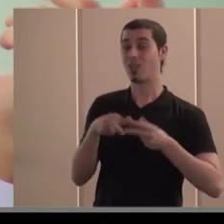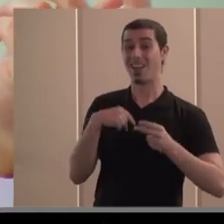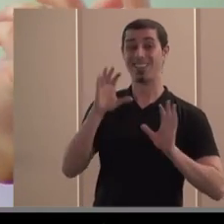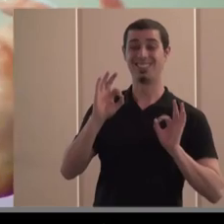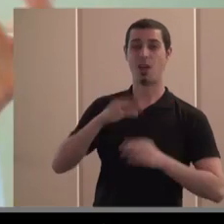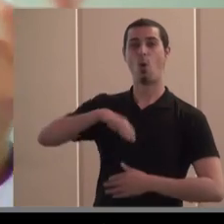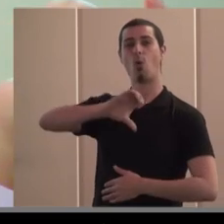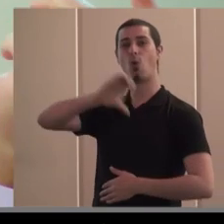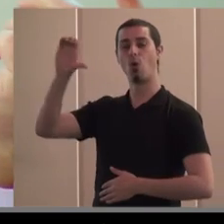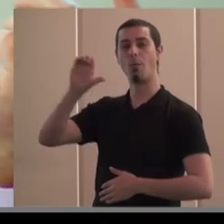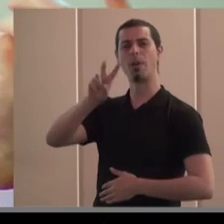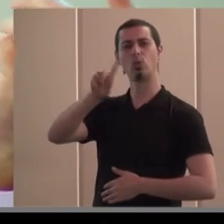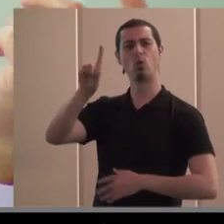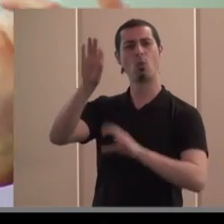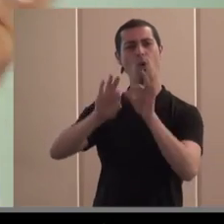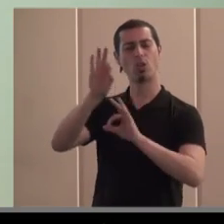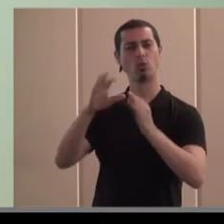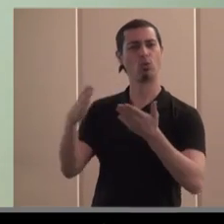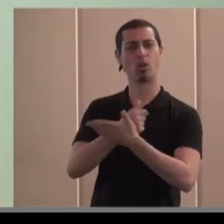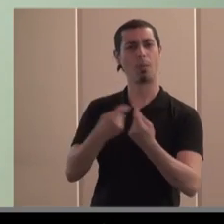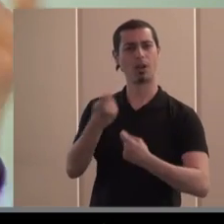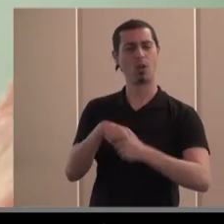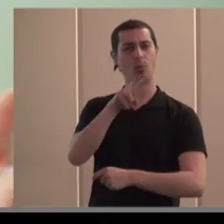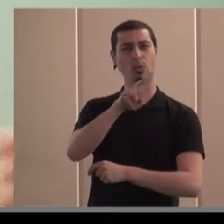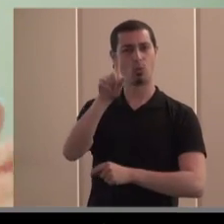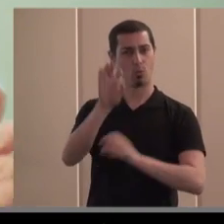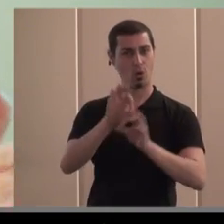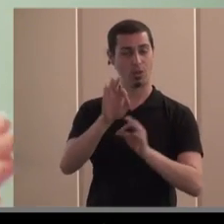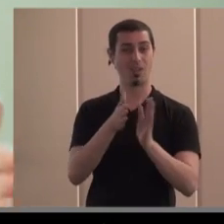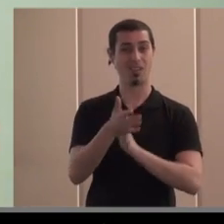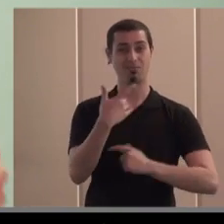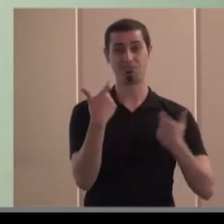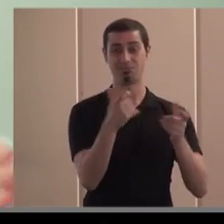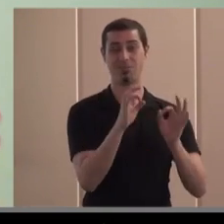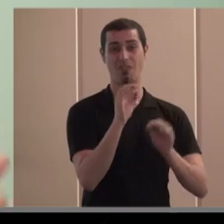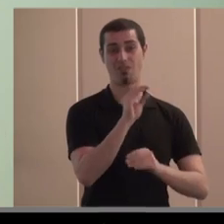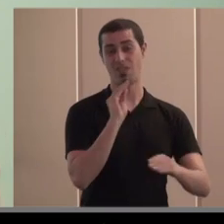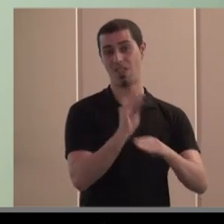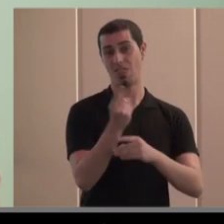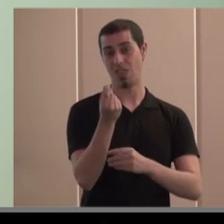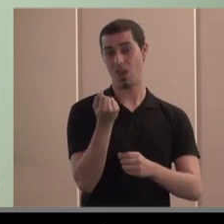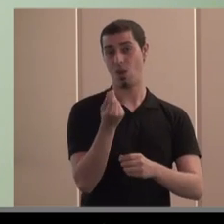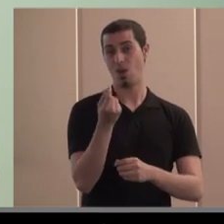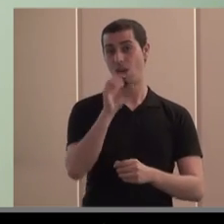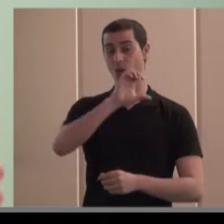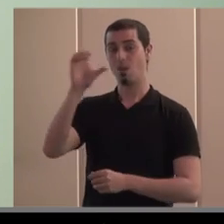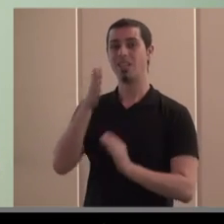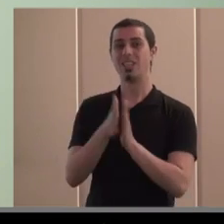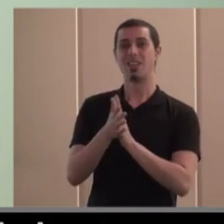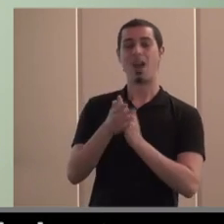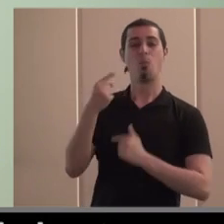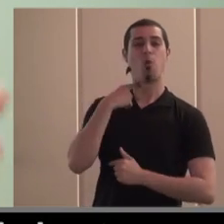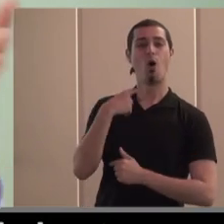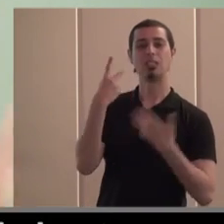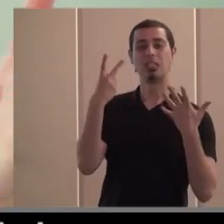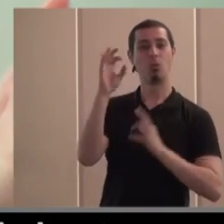que representan un 21% de la cuota de mercado del sector financiero en Europa solo han sufrido un 7% de